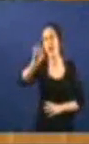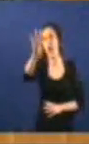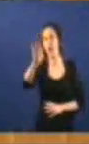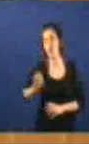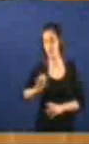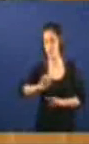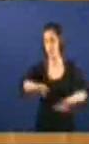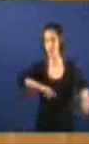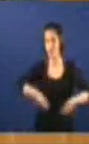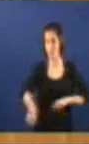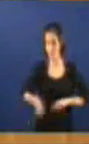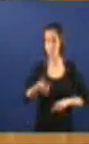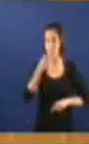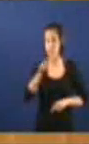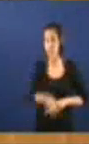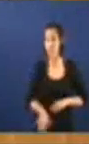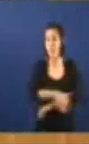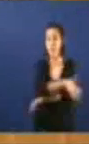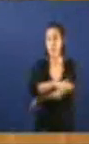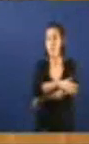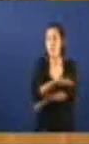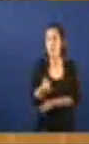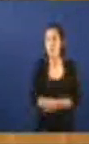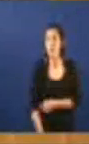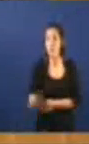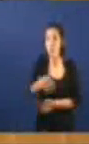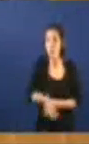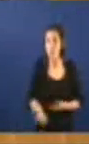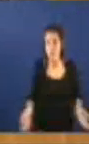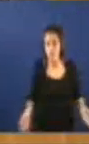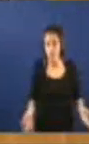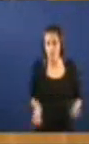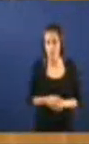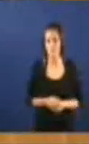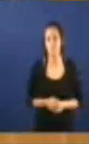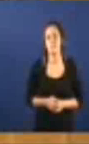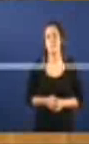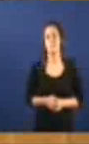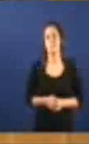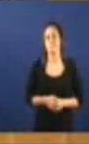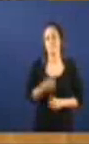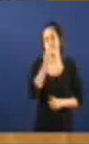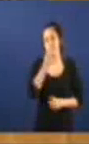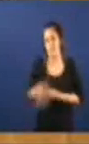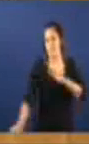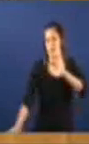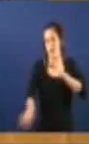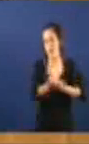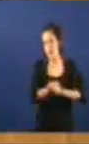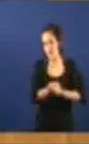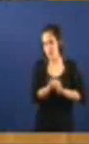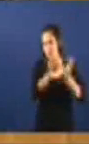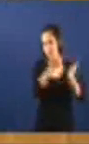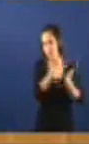Onde estaba o Banco de España Onde estaban ustedes Para impedilo Bueno Estafa fanos Bancos e